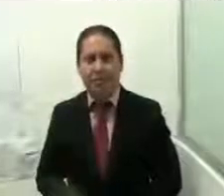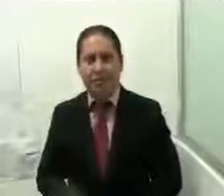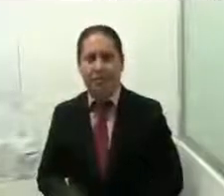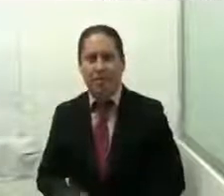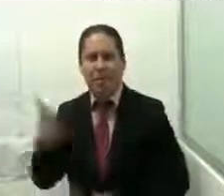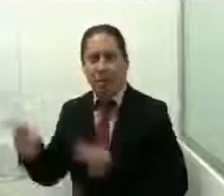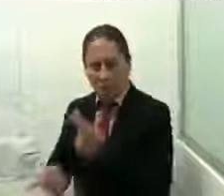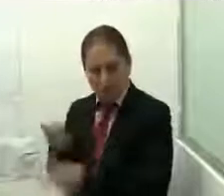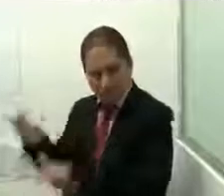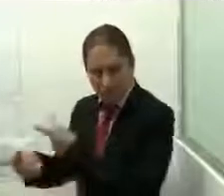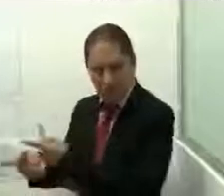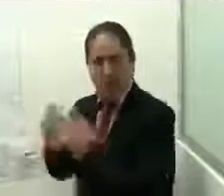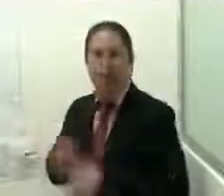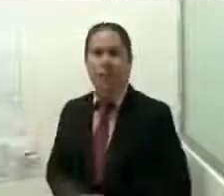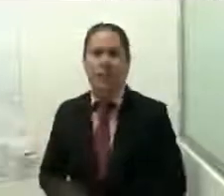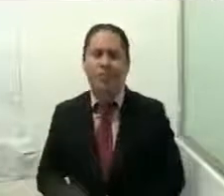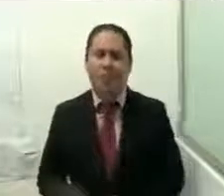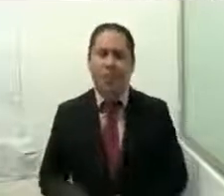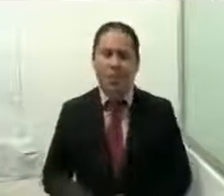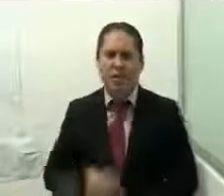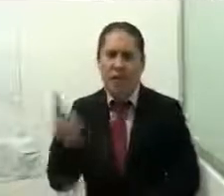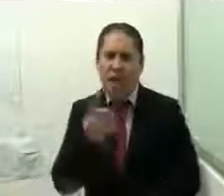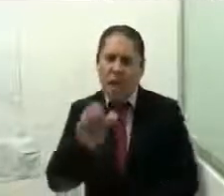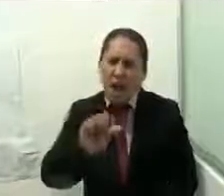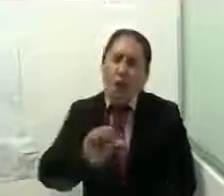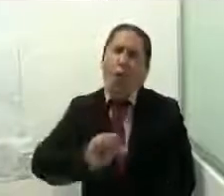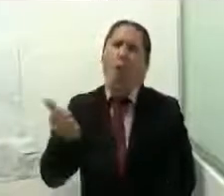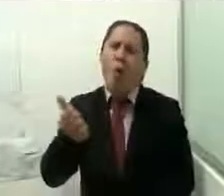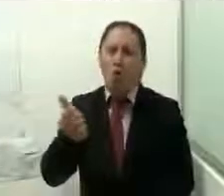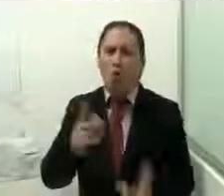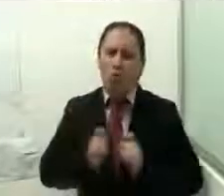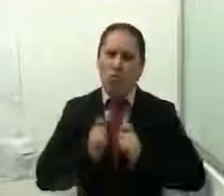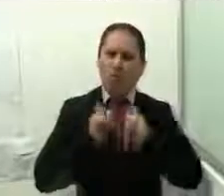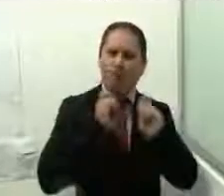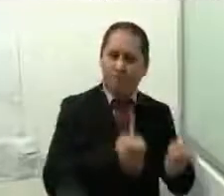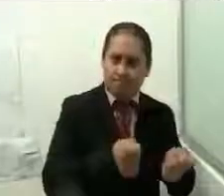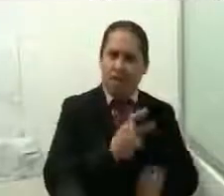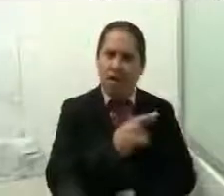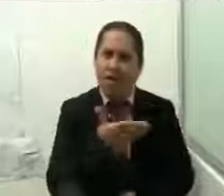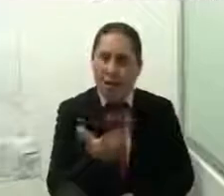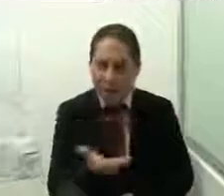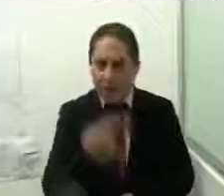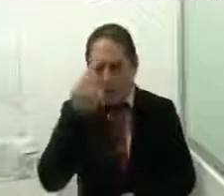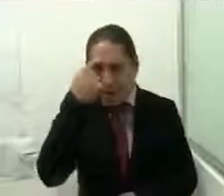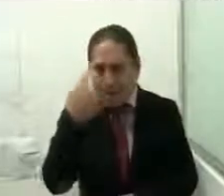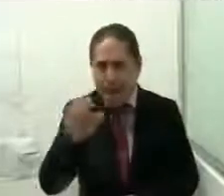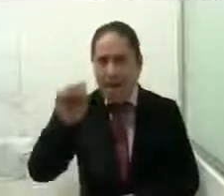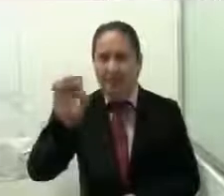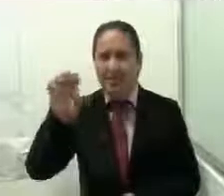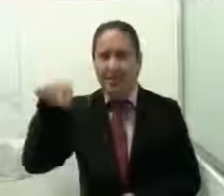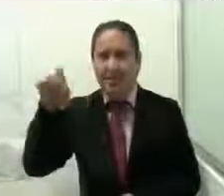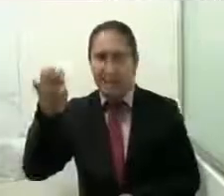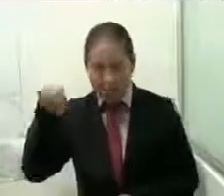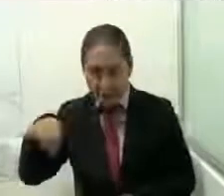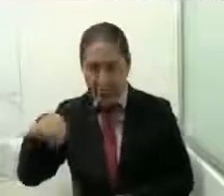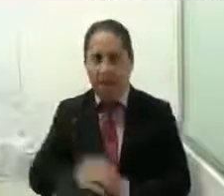pregunta. ¿Qué otros beneficios reciben las mujeres de Chiapas por parte de la SEDEM, aparte